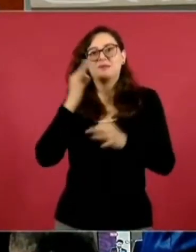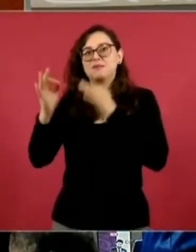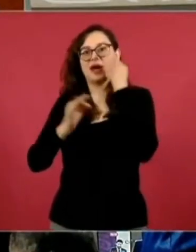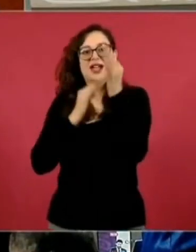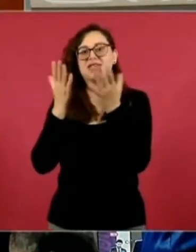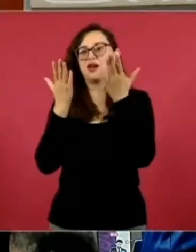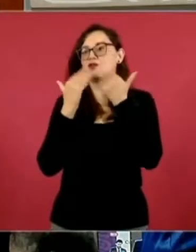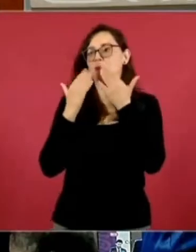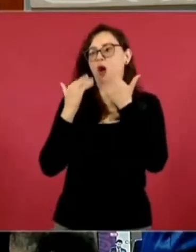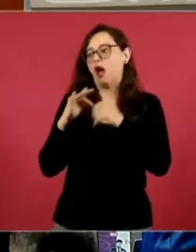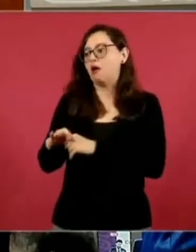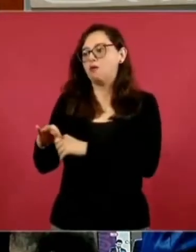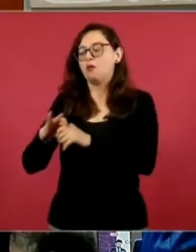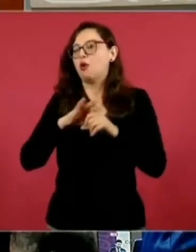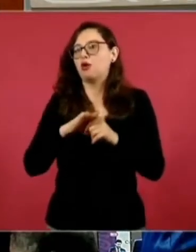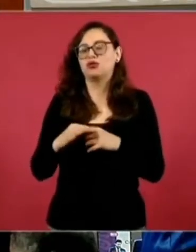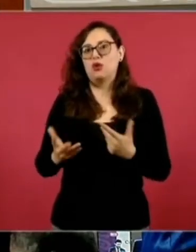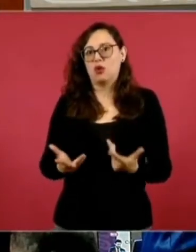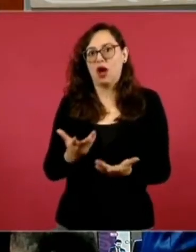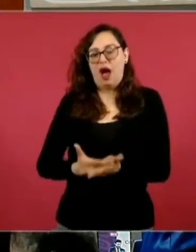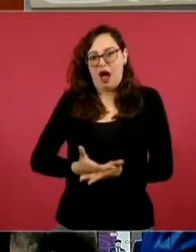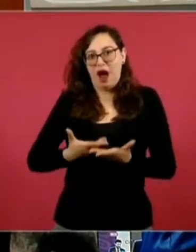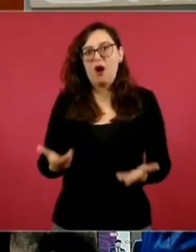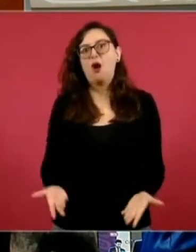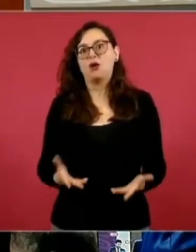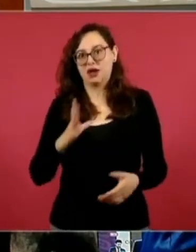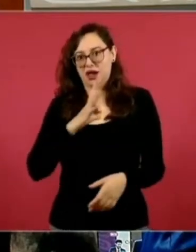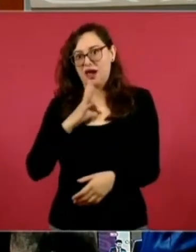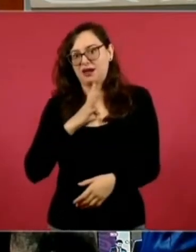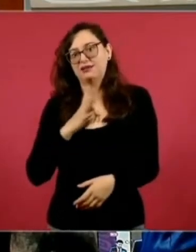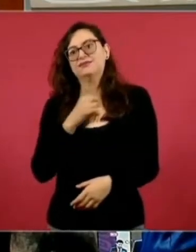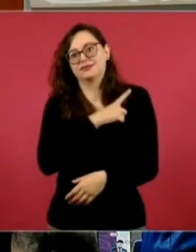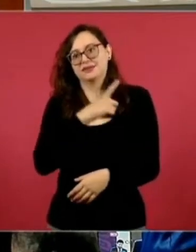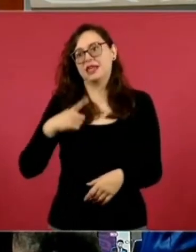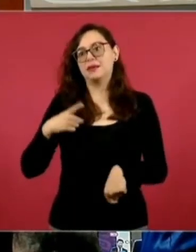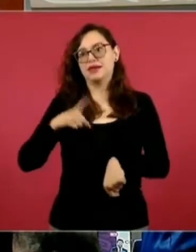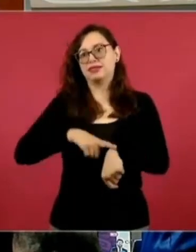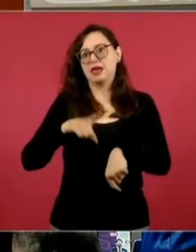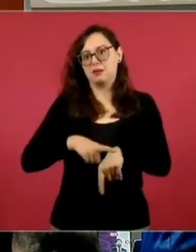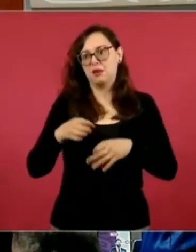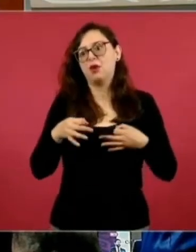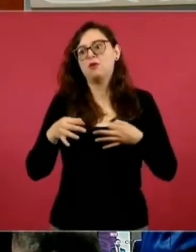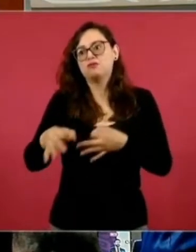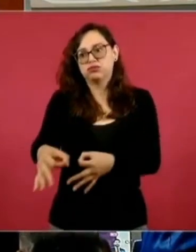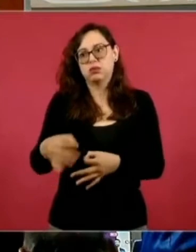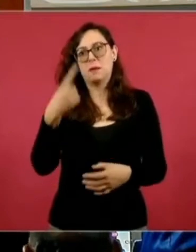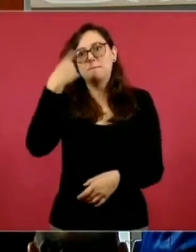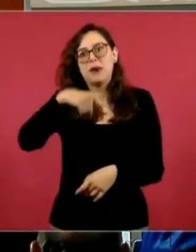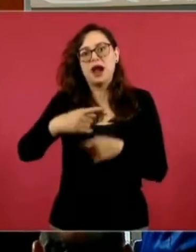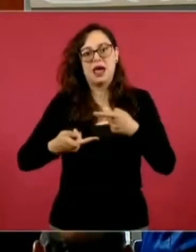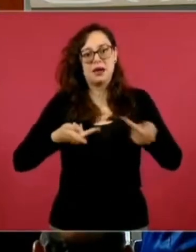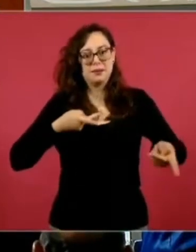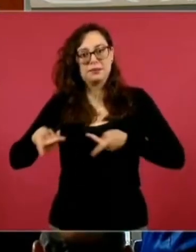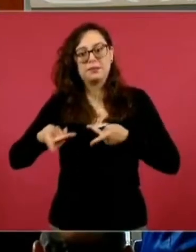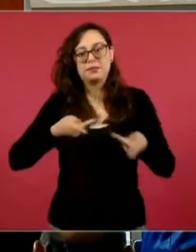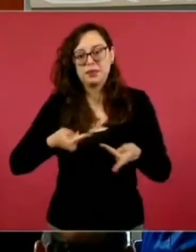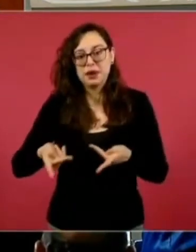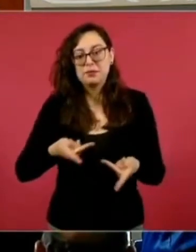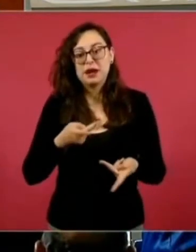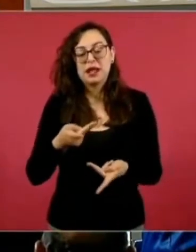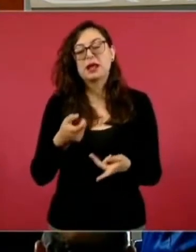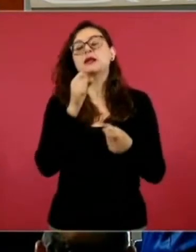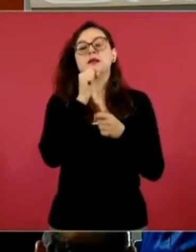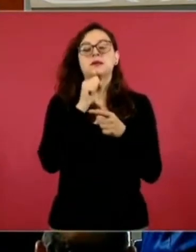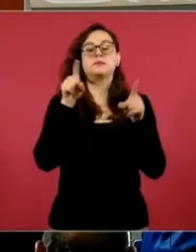la elección de las dirigencias nacionales. Y decir que la elección del Comité Ejecutivo Nacional, que esto fue una de las preguntas que también se